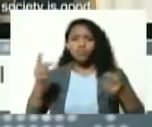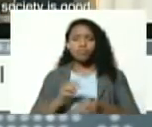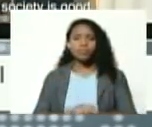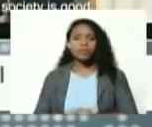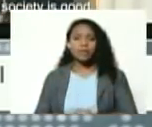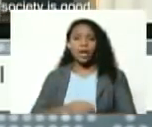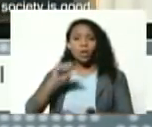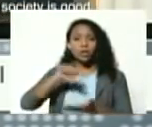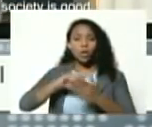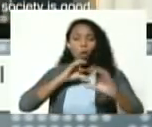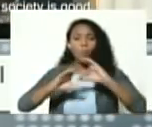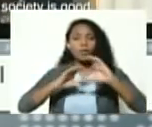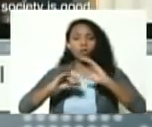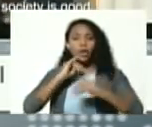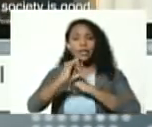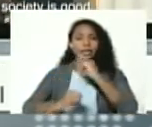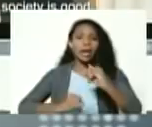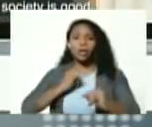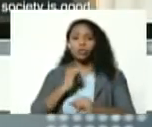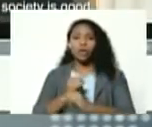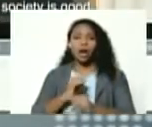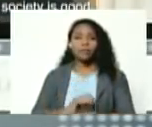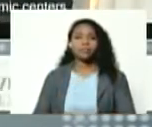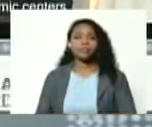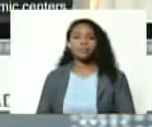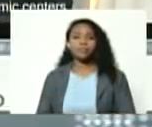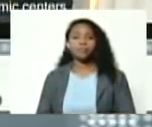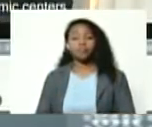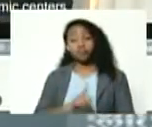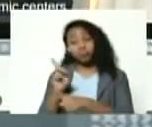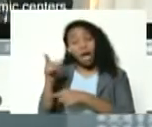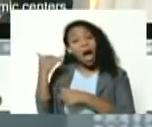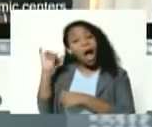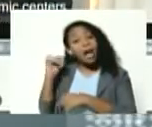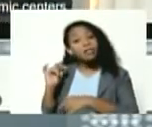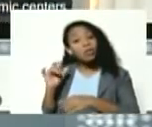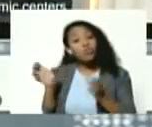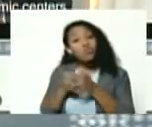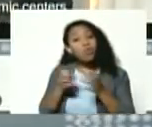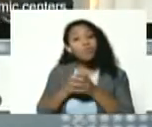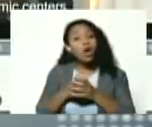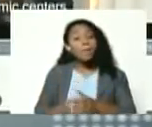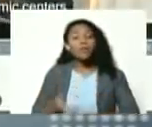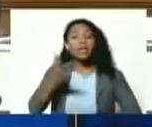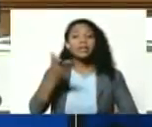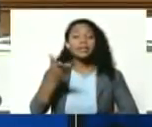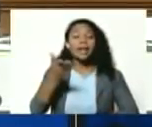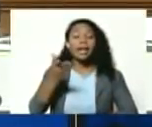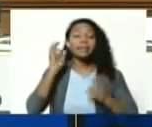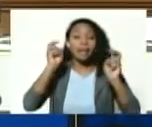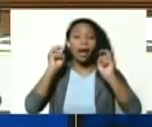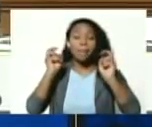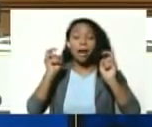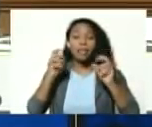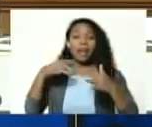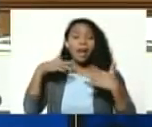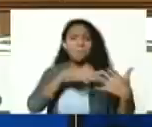los medios de comunicación internacionales bueno y hay un conjunto de claves de lo que es la batalla